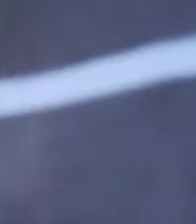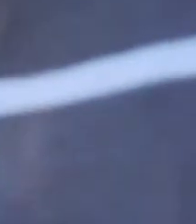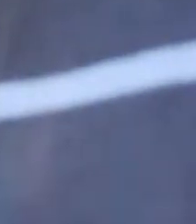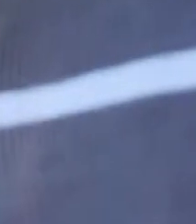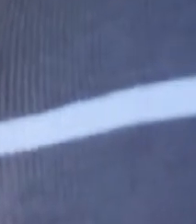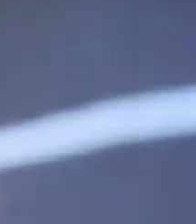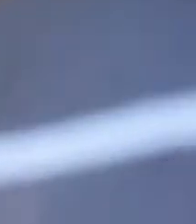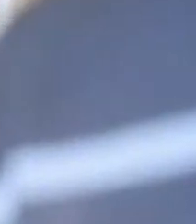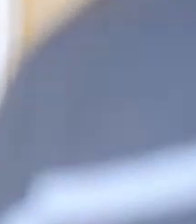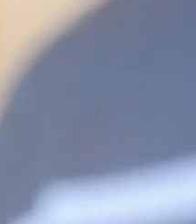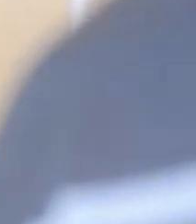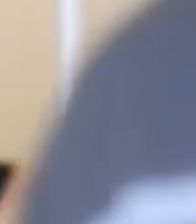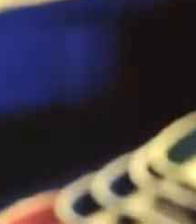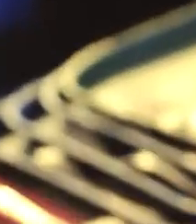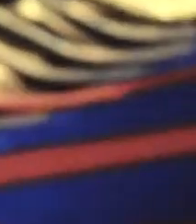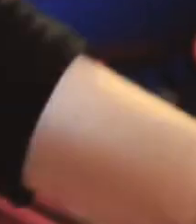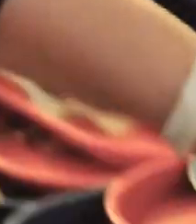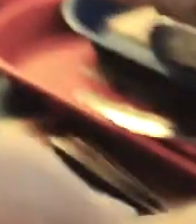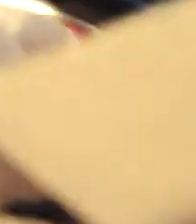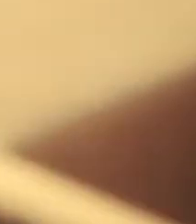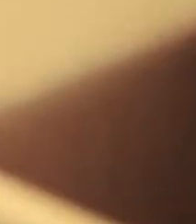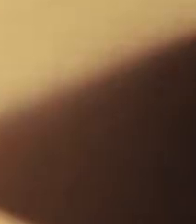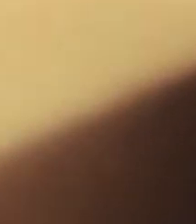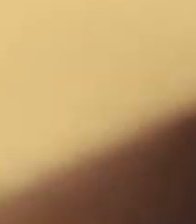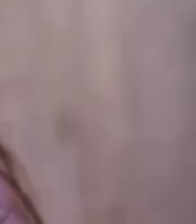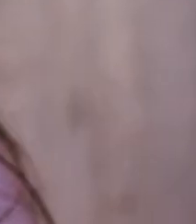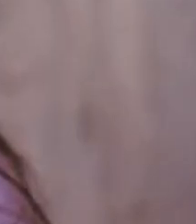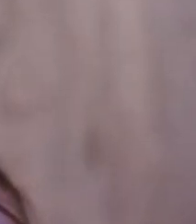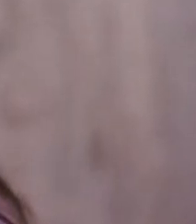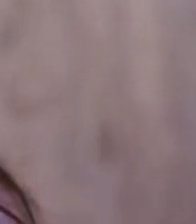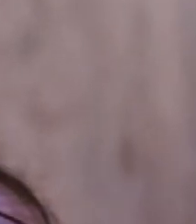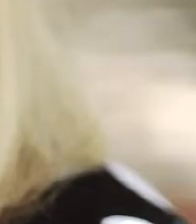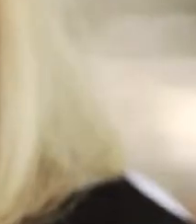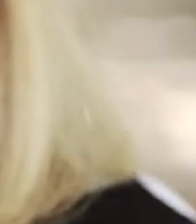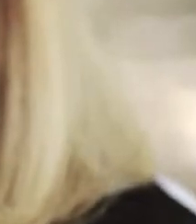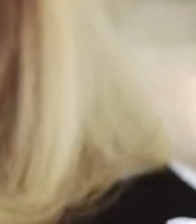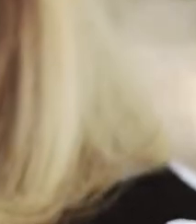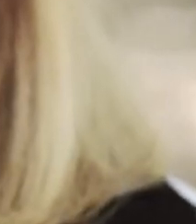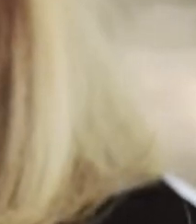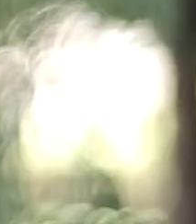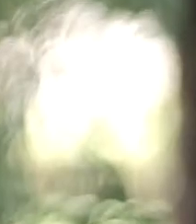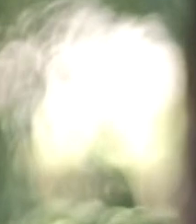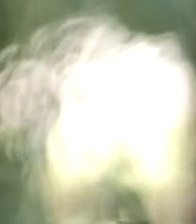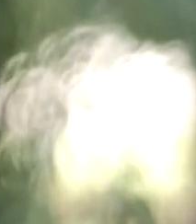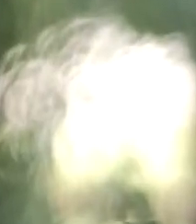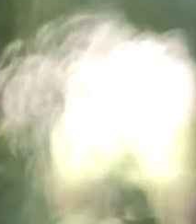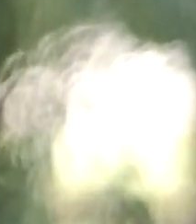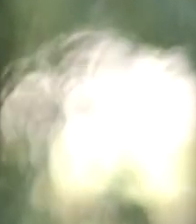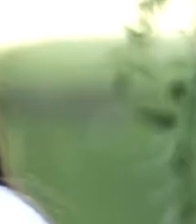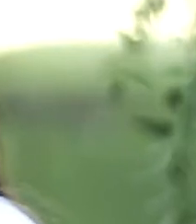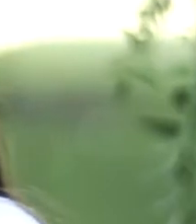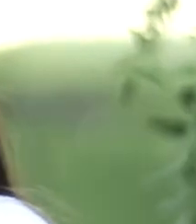es la voz del silencio En este armario hay un gato encerrado